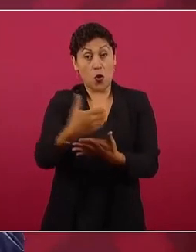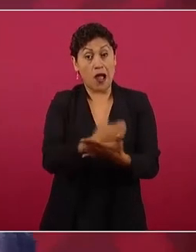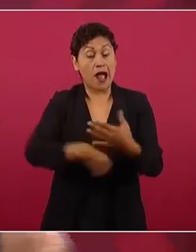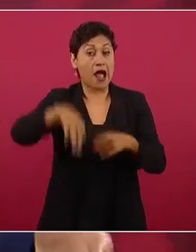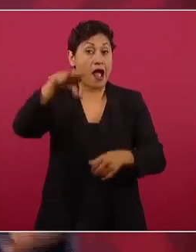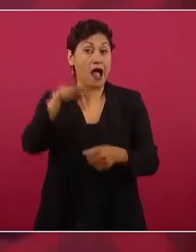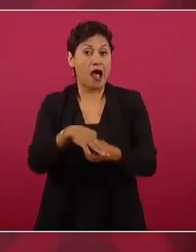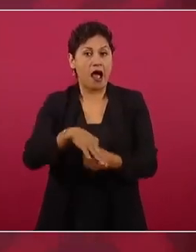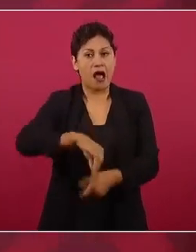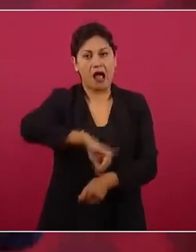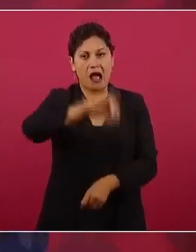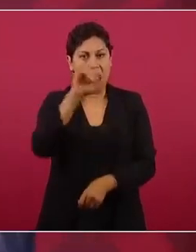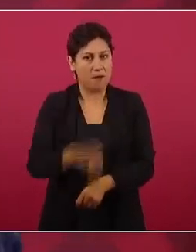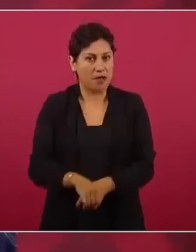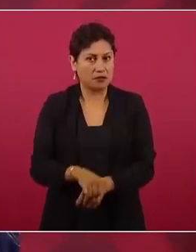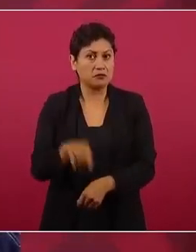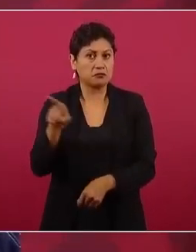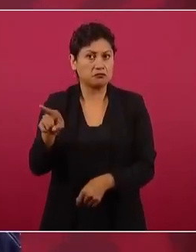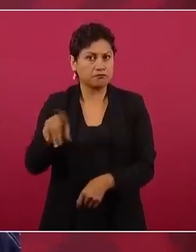Y se esmeró en eso,